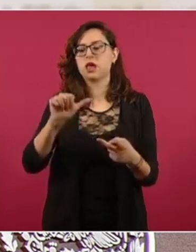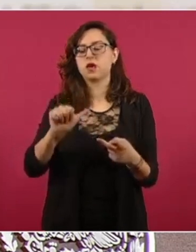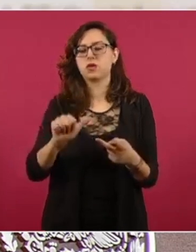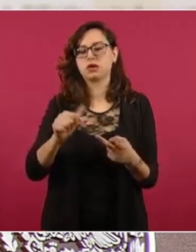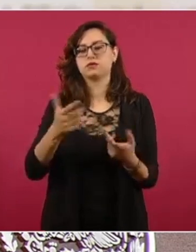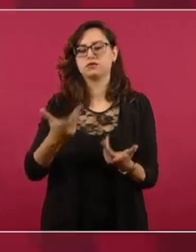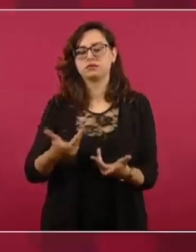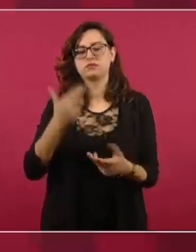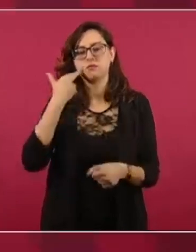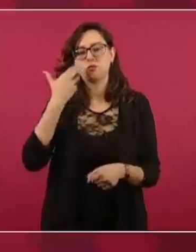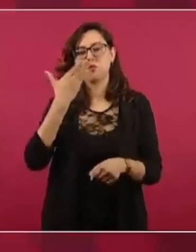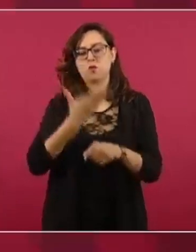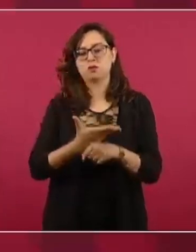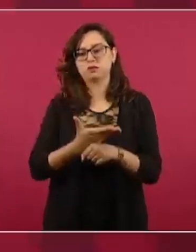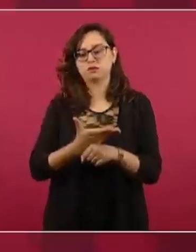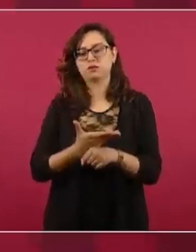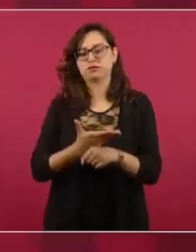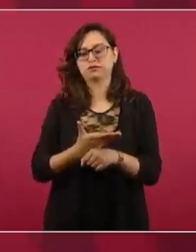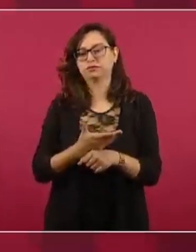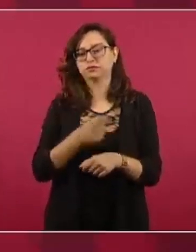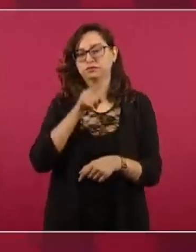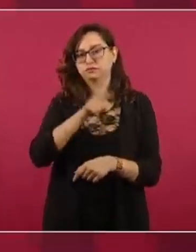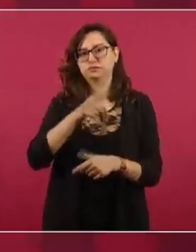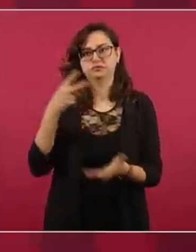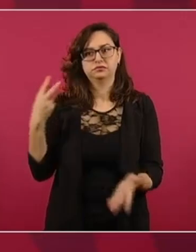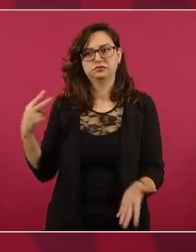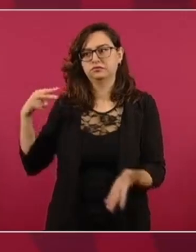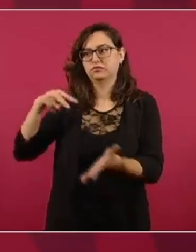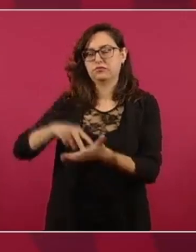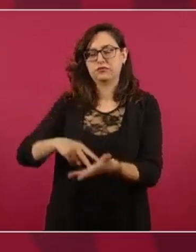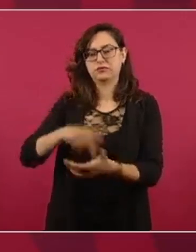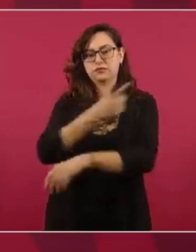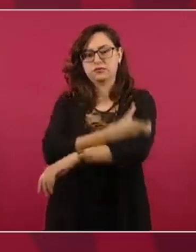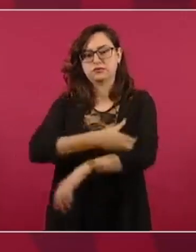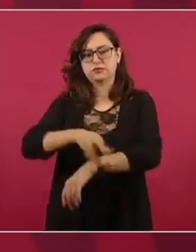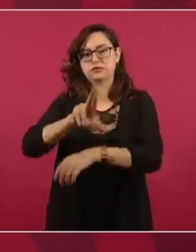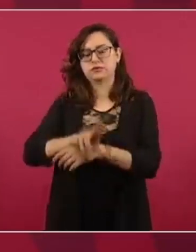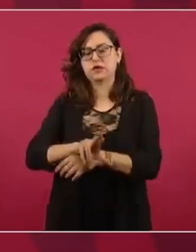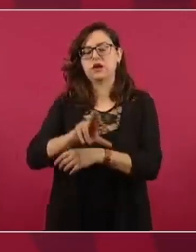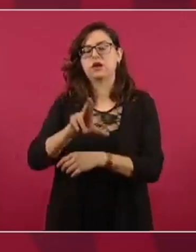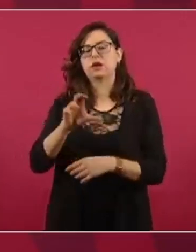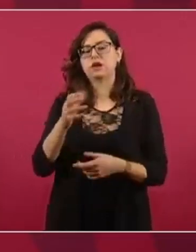que ha estado allá siempre, coordinadora nacional de protección civil.